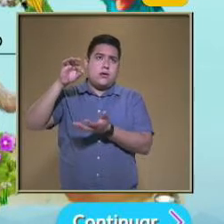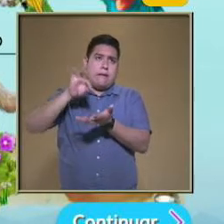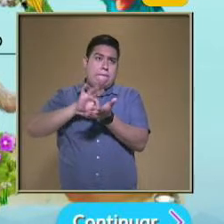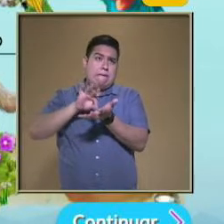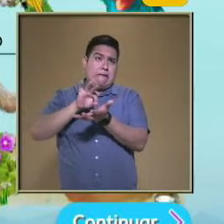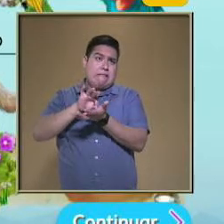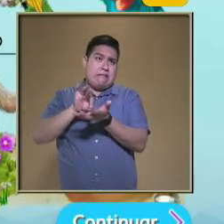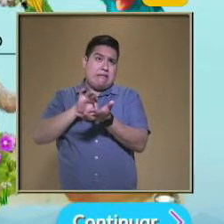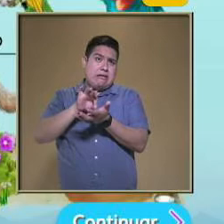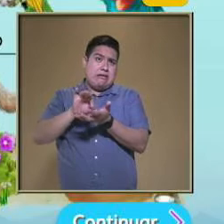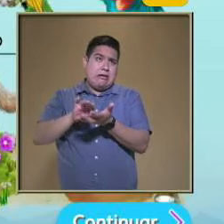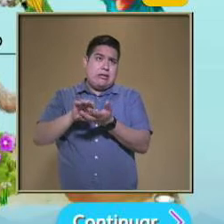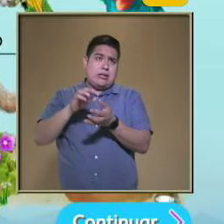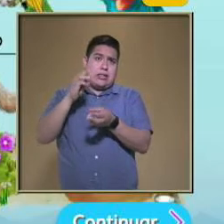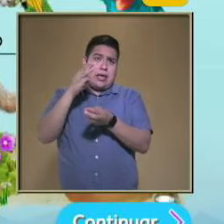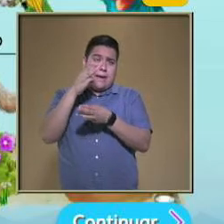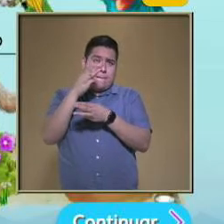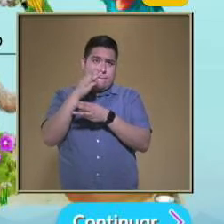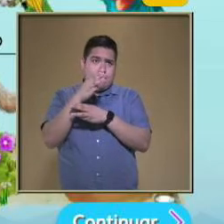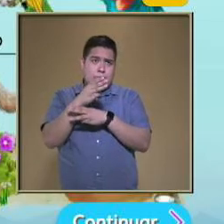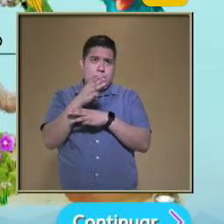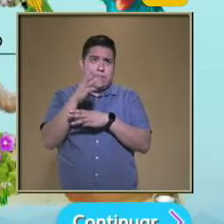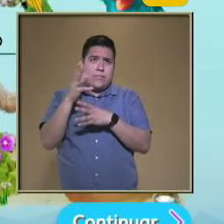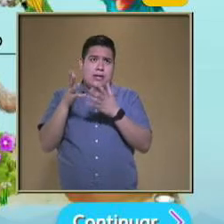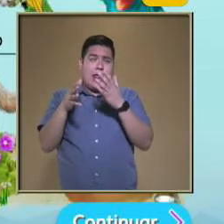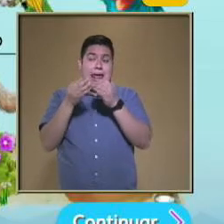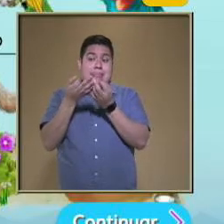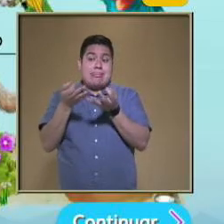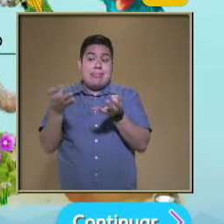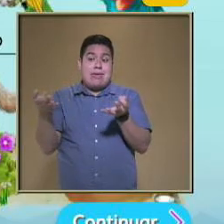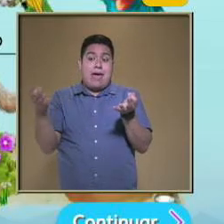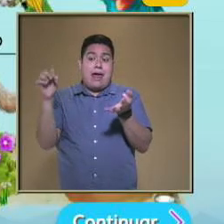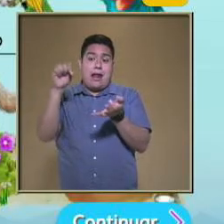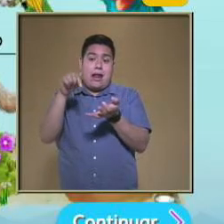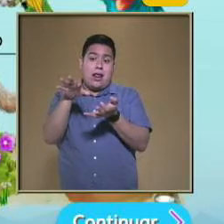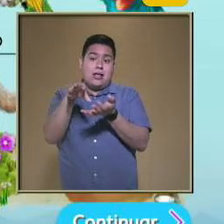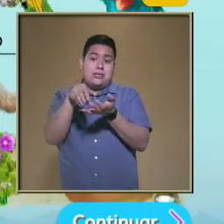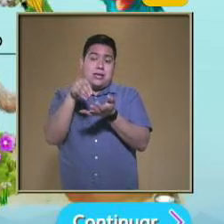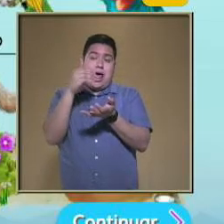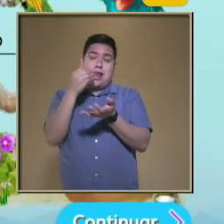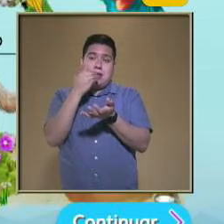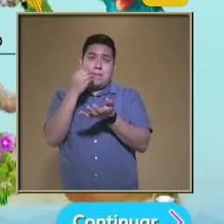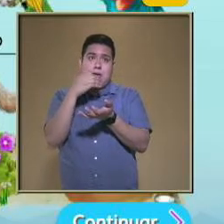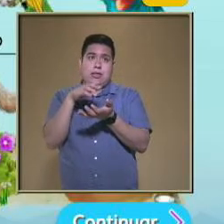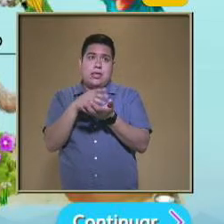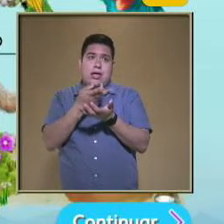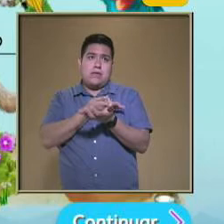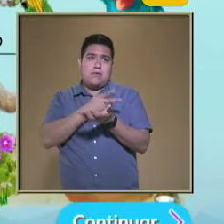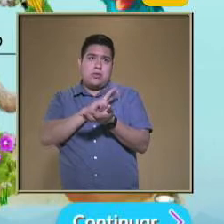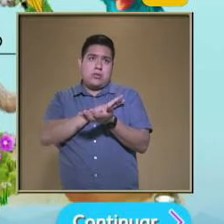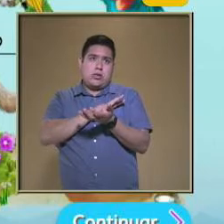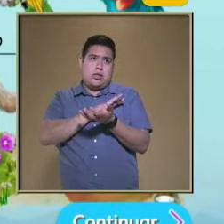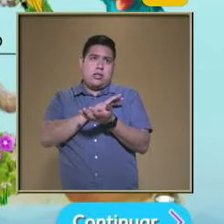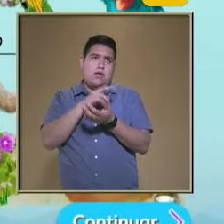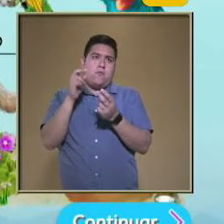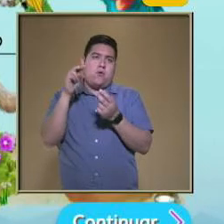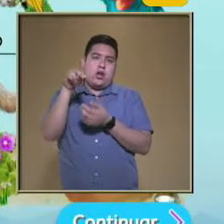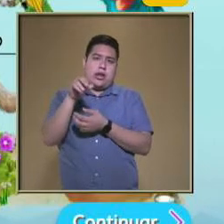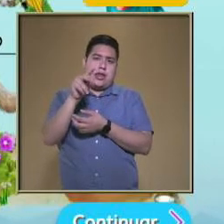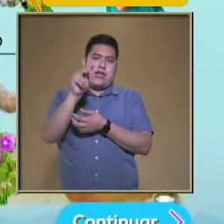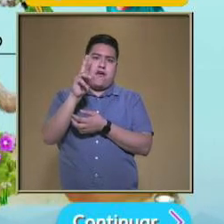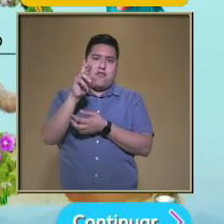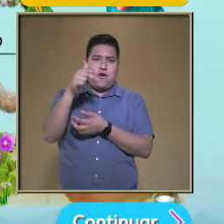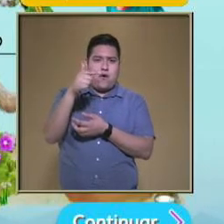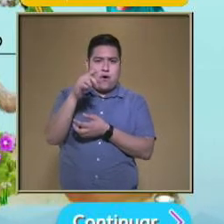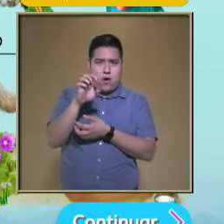especial Se alimenta De materia orgánica Que hay en la tierra A cambio Le proporciona Nutrientes Como el nitrógeno Estos nutrientes Permiten que